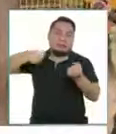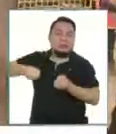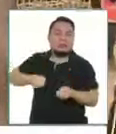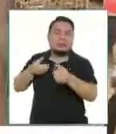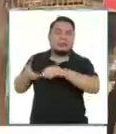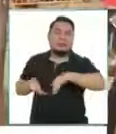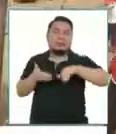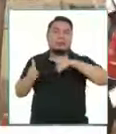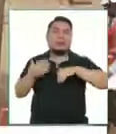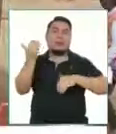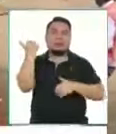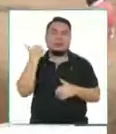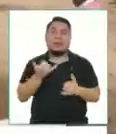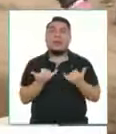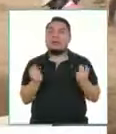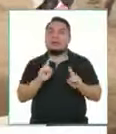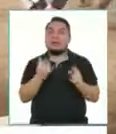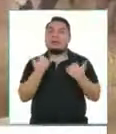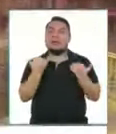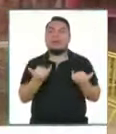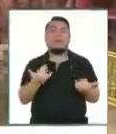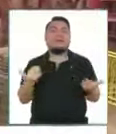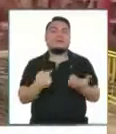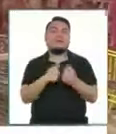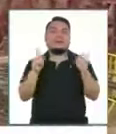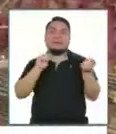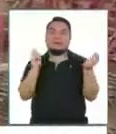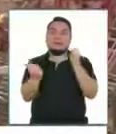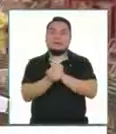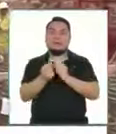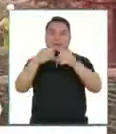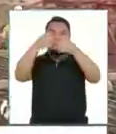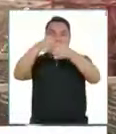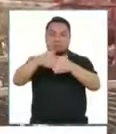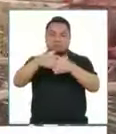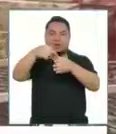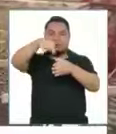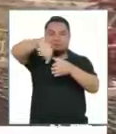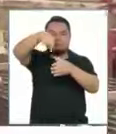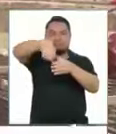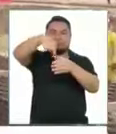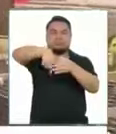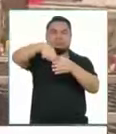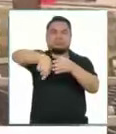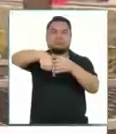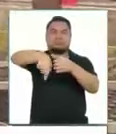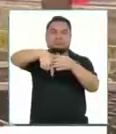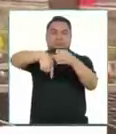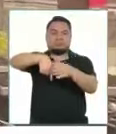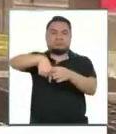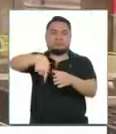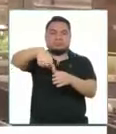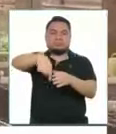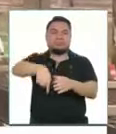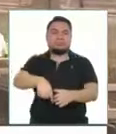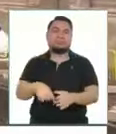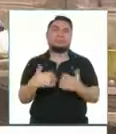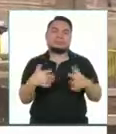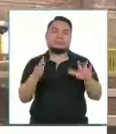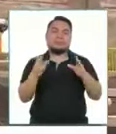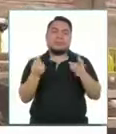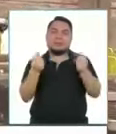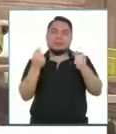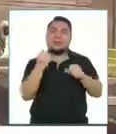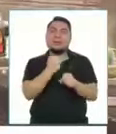.100 anillos a la fecha y que cada anillo son siete piezas, siete dobelas. Entonces, todo este stock ya nos permite